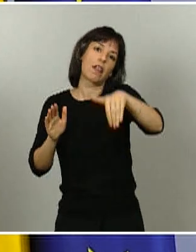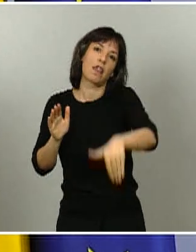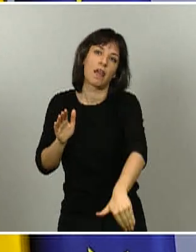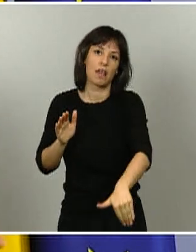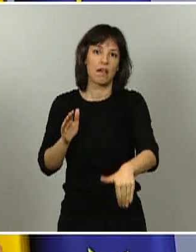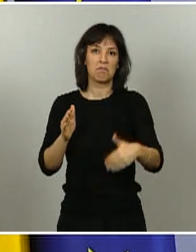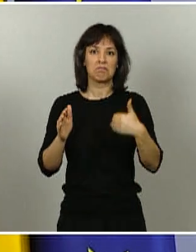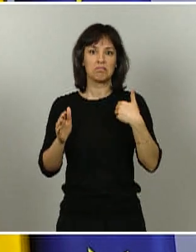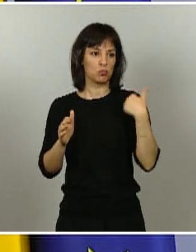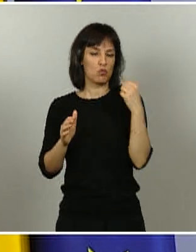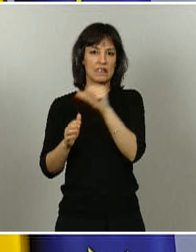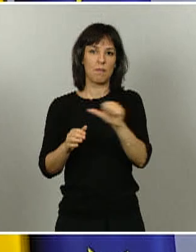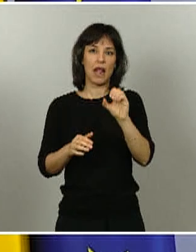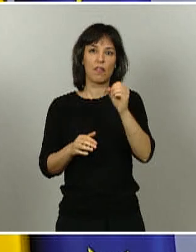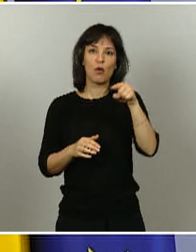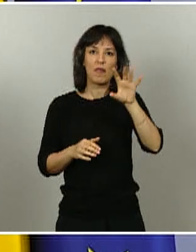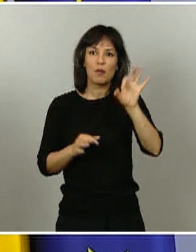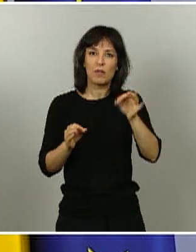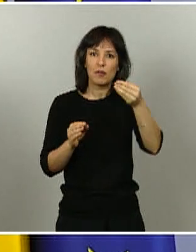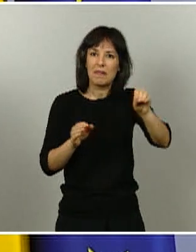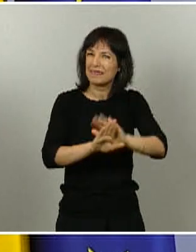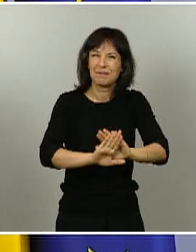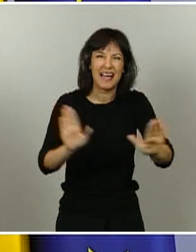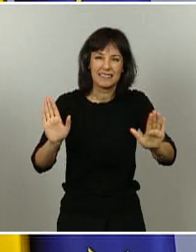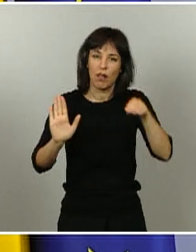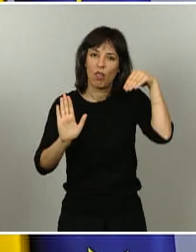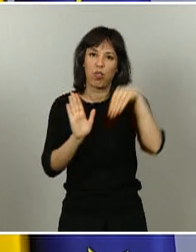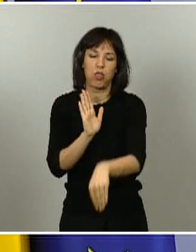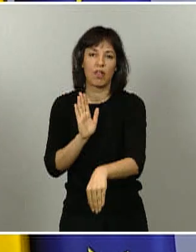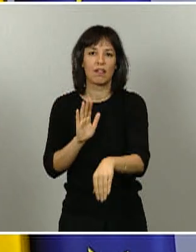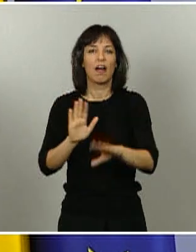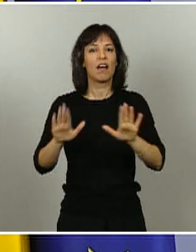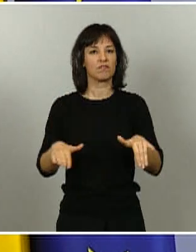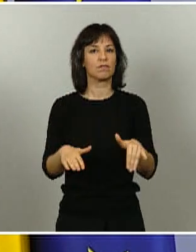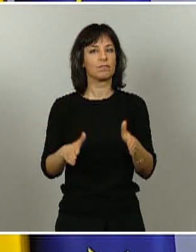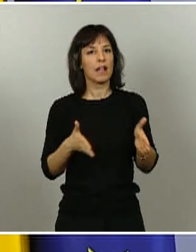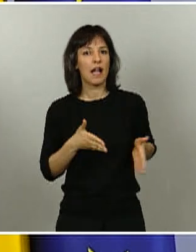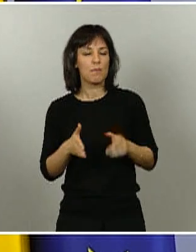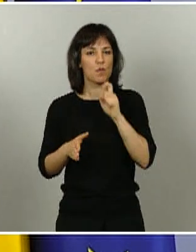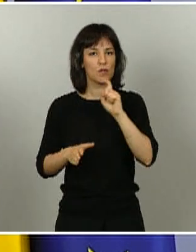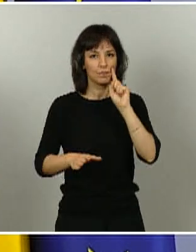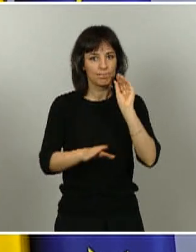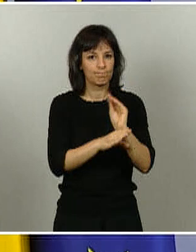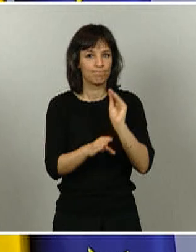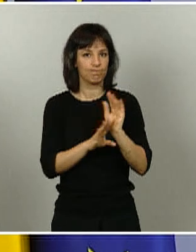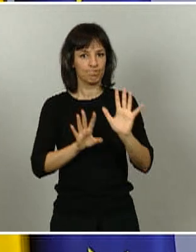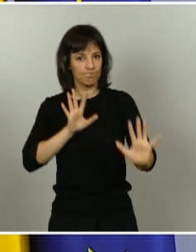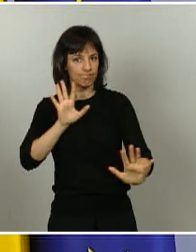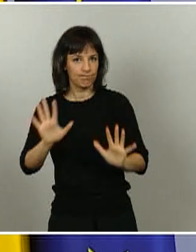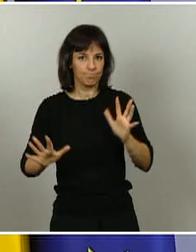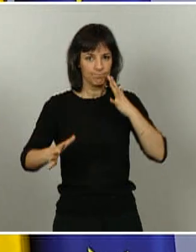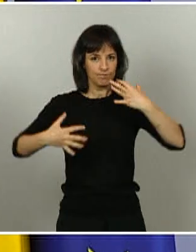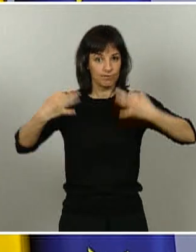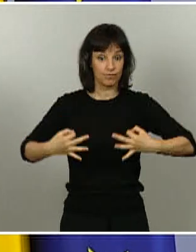última semana. Y, por lo tanto, el camino de la prudencia, la cautela y de la seguridad, que desde el primer minuto el presidente del Gobierno indicó